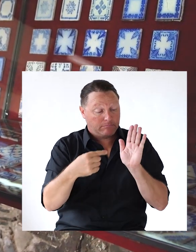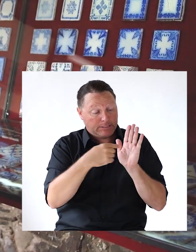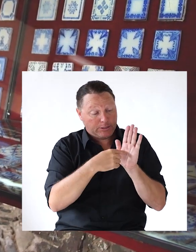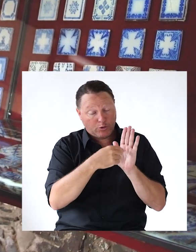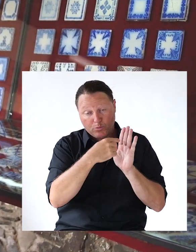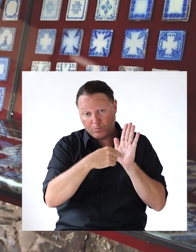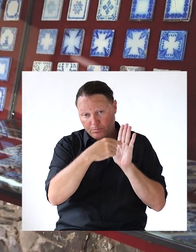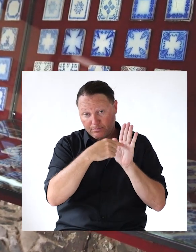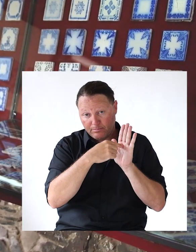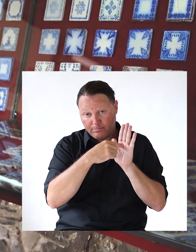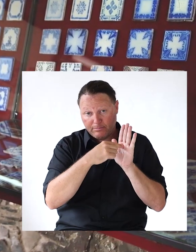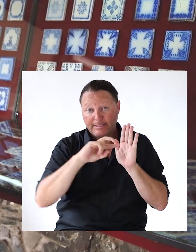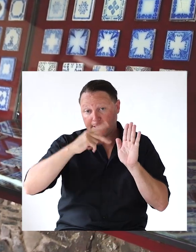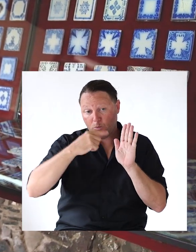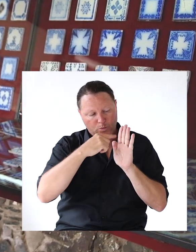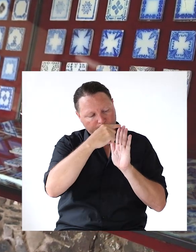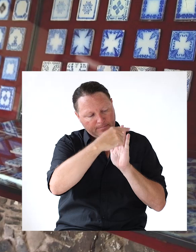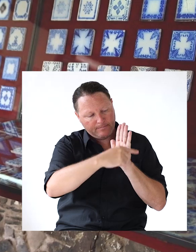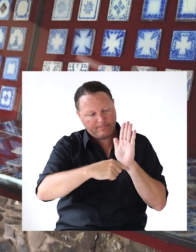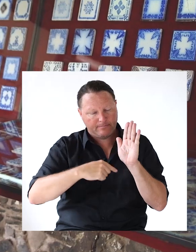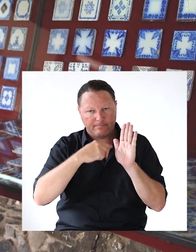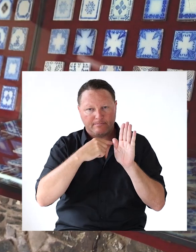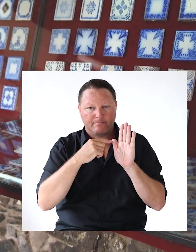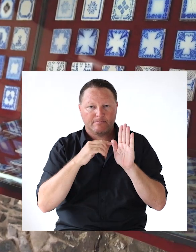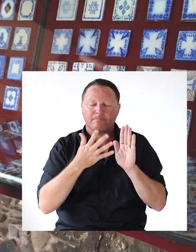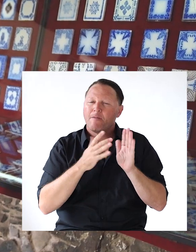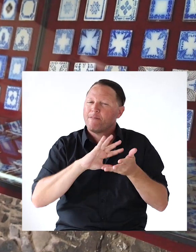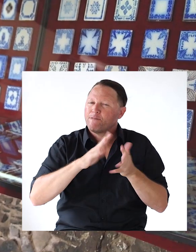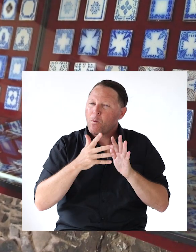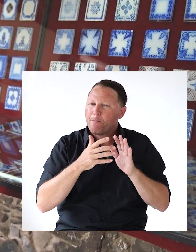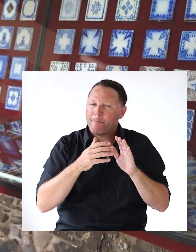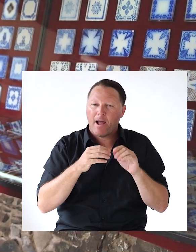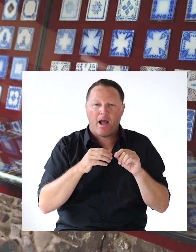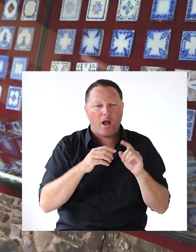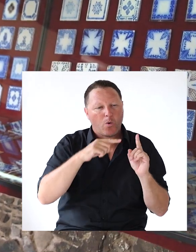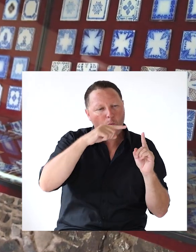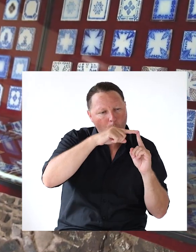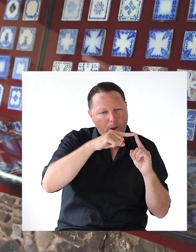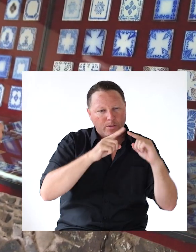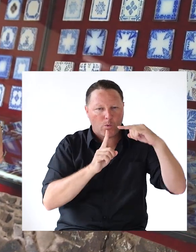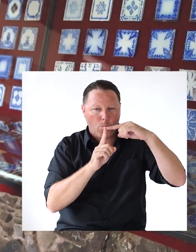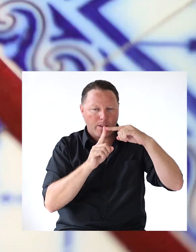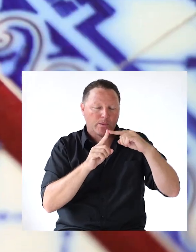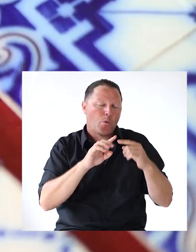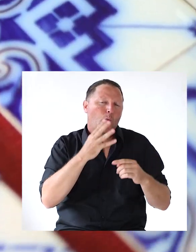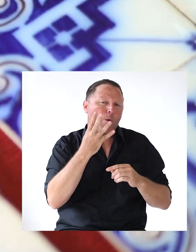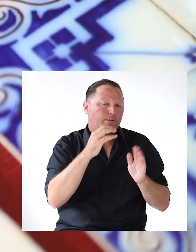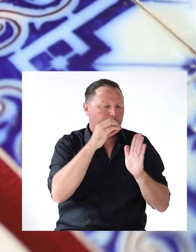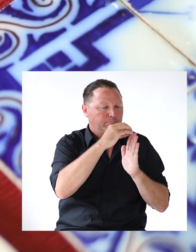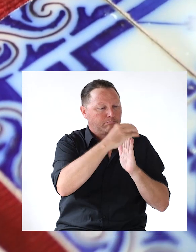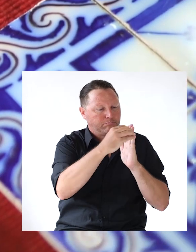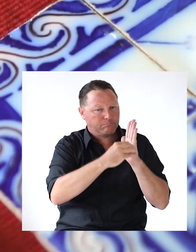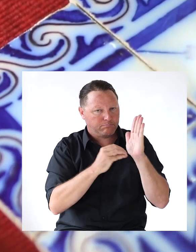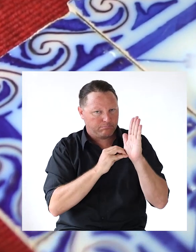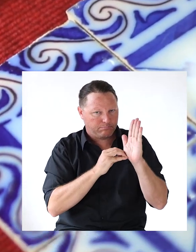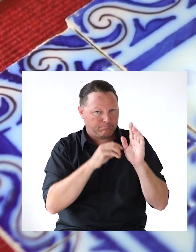Y una figura secundaria Que en realidad vamos a encontrarnos Un cuarto de cada una De esas figuras secundarias En